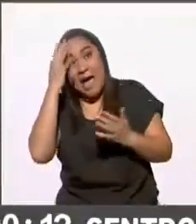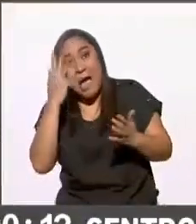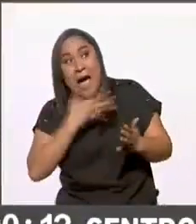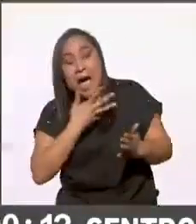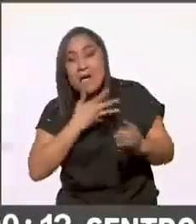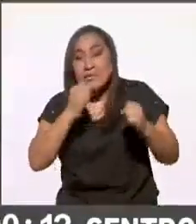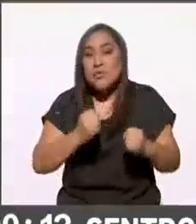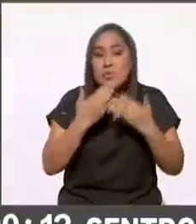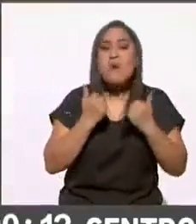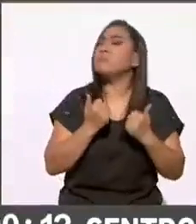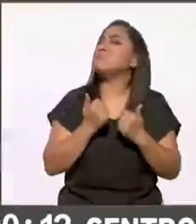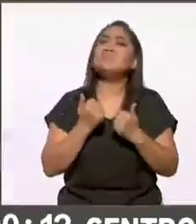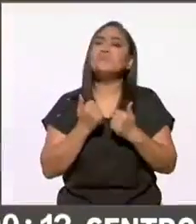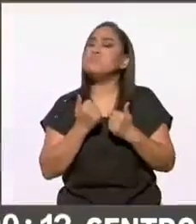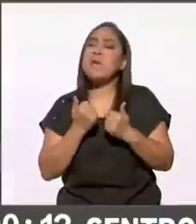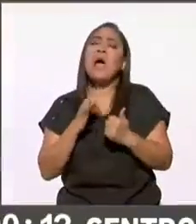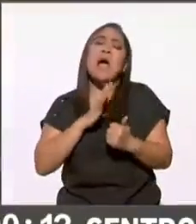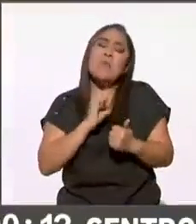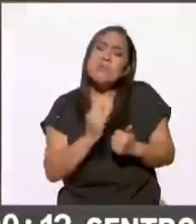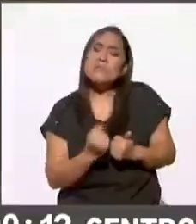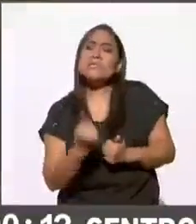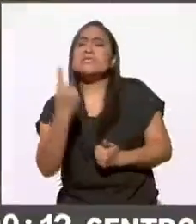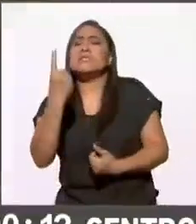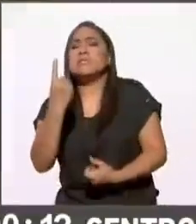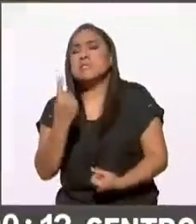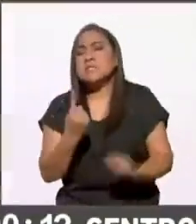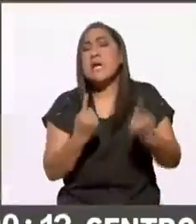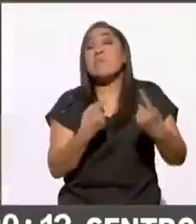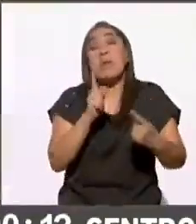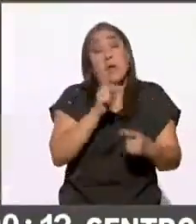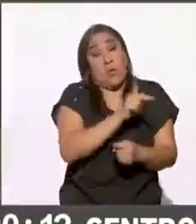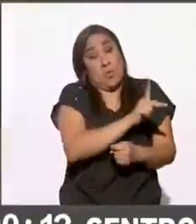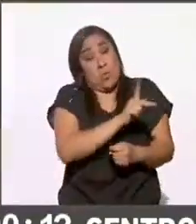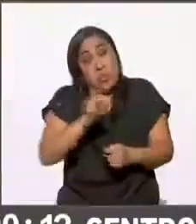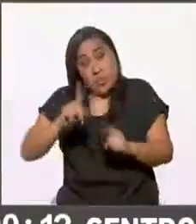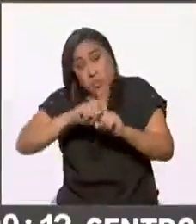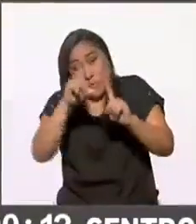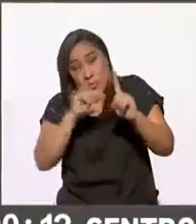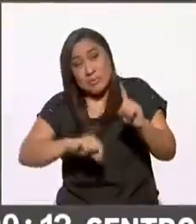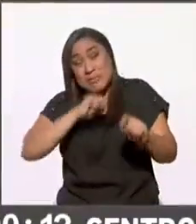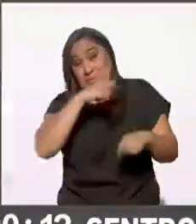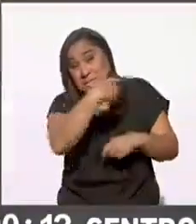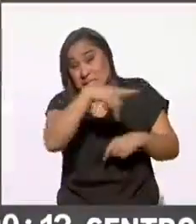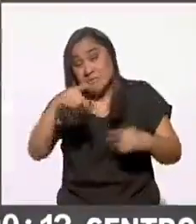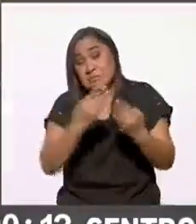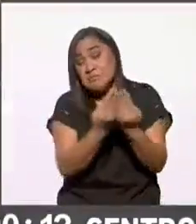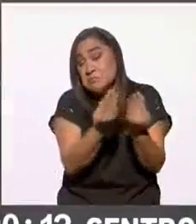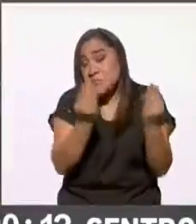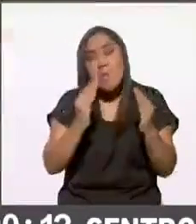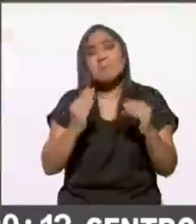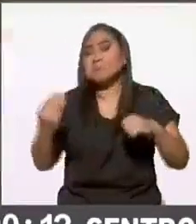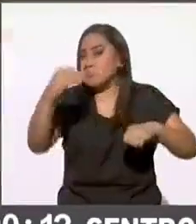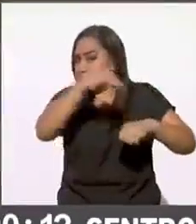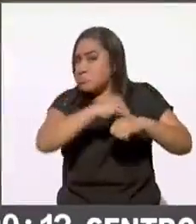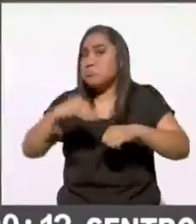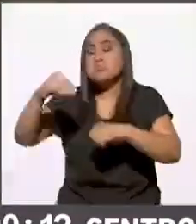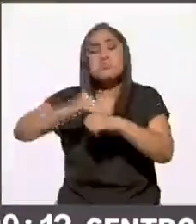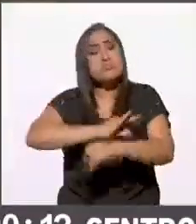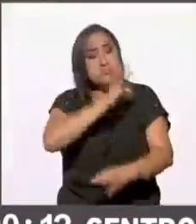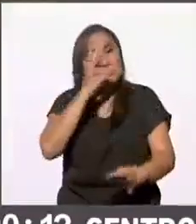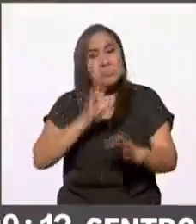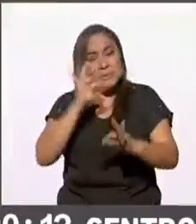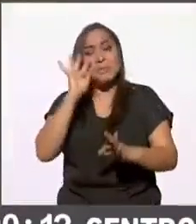preponderante hubo algunos pequeños casos pero la mayoría de las casillas fueron instaladas un dato muy importante